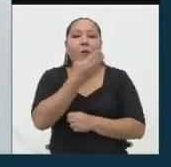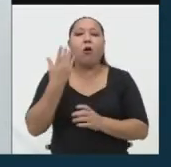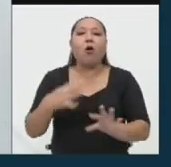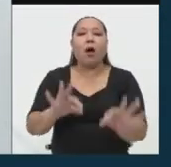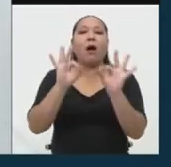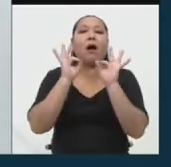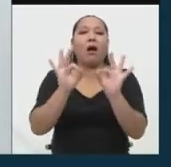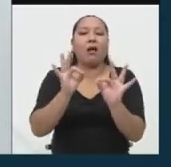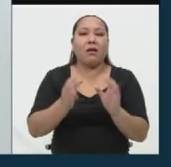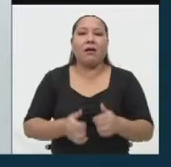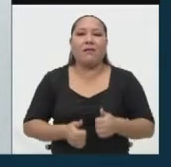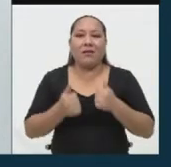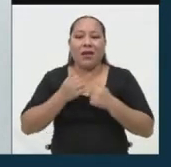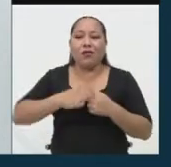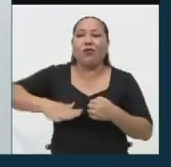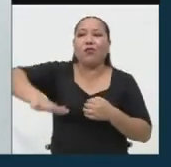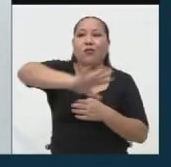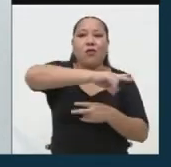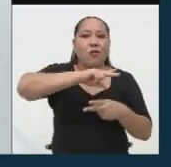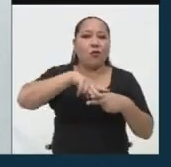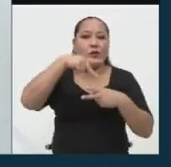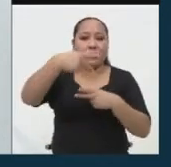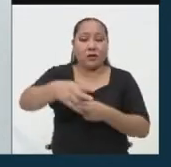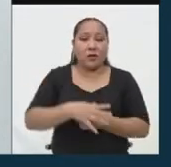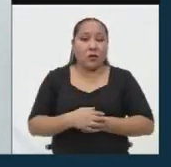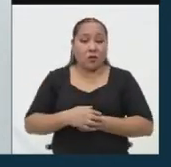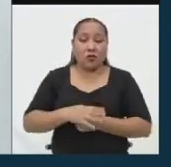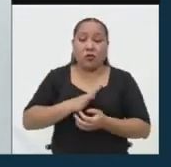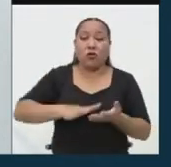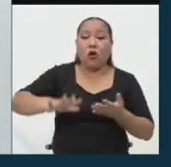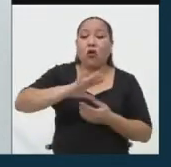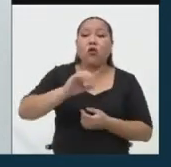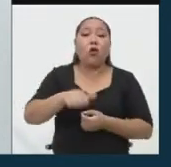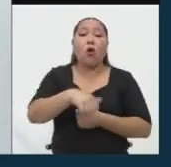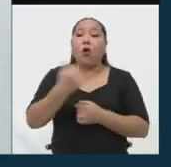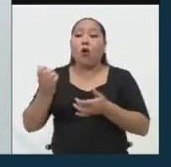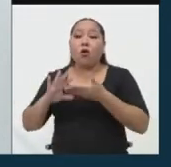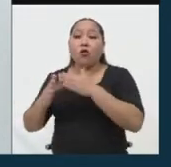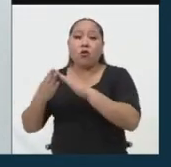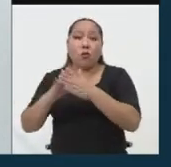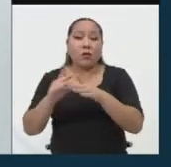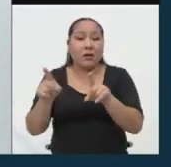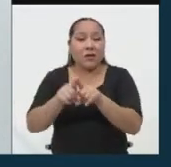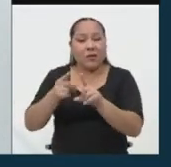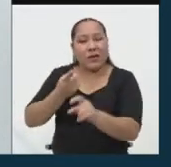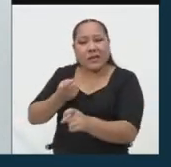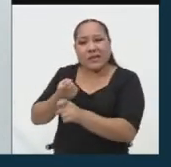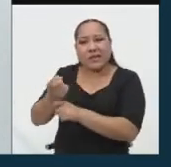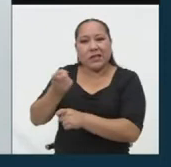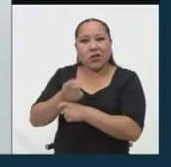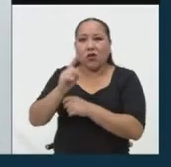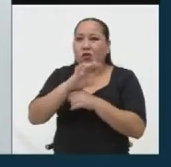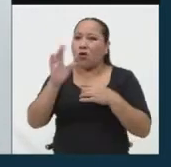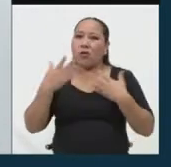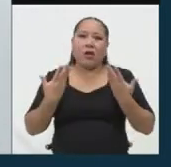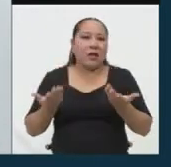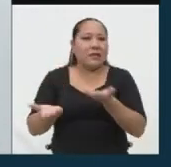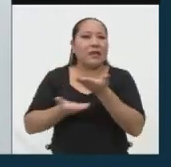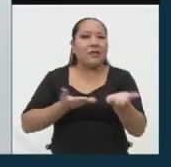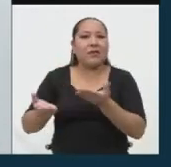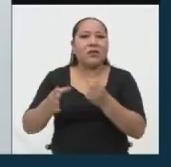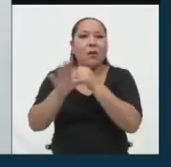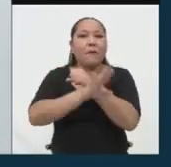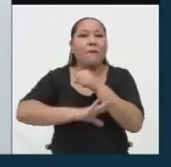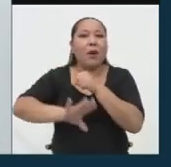nuestros vecinos, toda la ciudadanía y otros pueblos que también están de una u otra manera afectados y que no tienen este servicio básico,